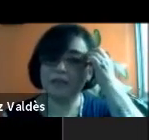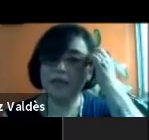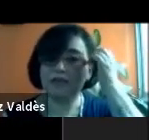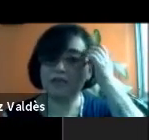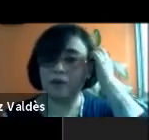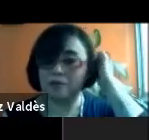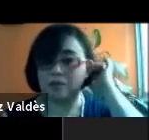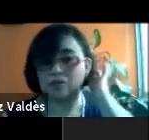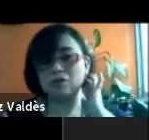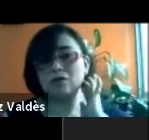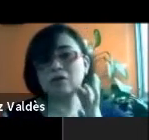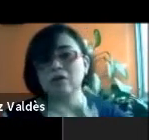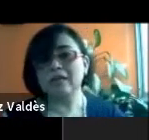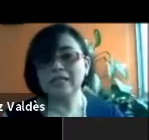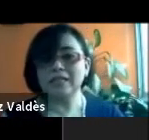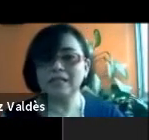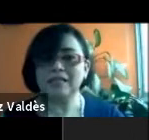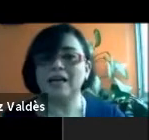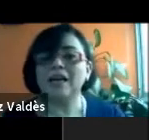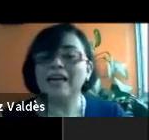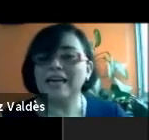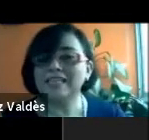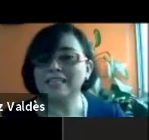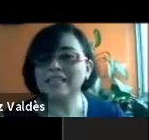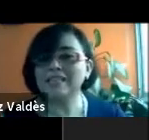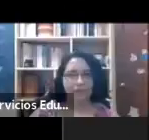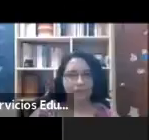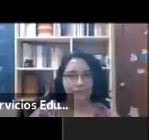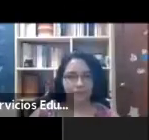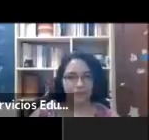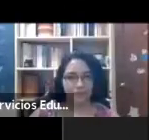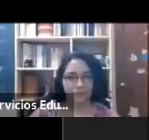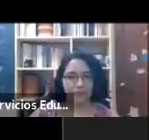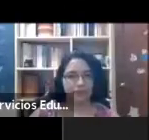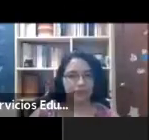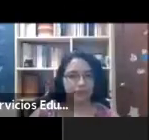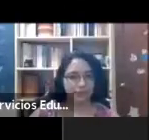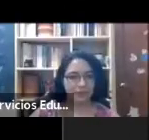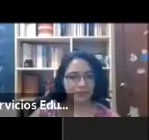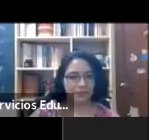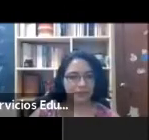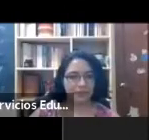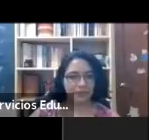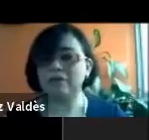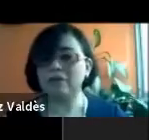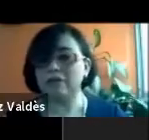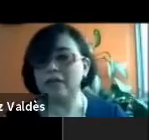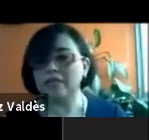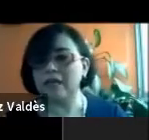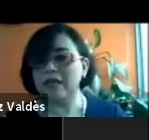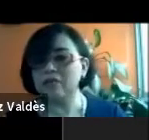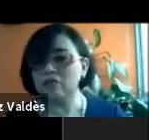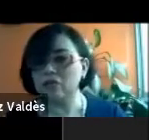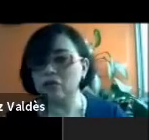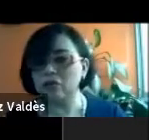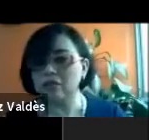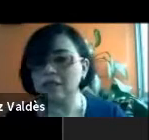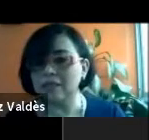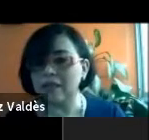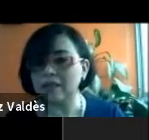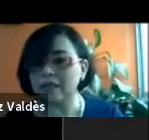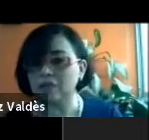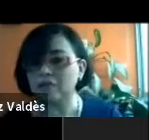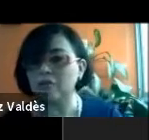es también darnos permiso en esta, en esta. Es, es, fíjate, aquí por ejemplo, si te fijas en la parte inferior derecha, estoy